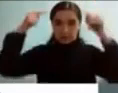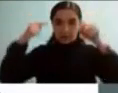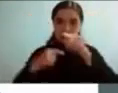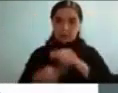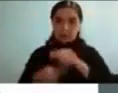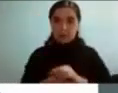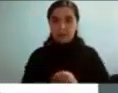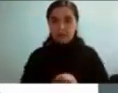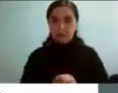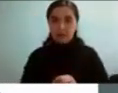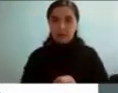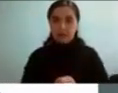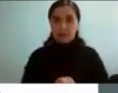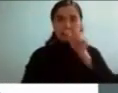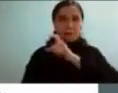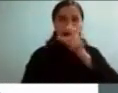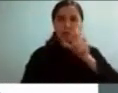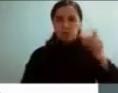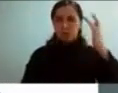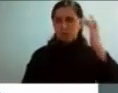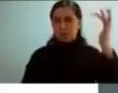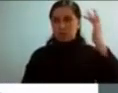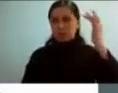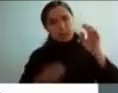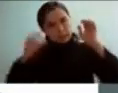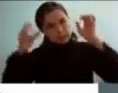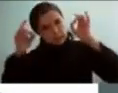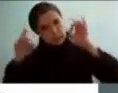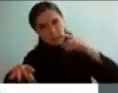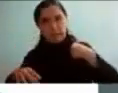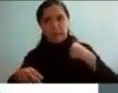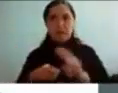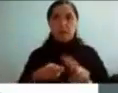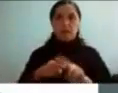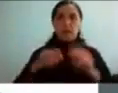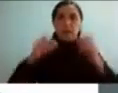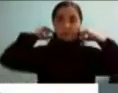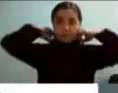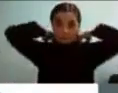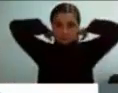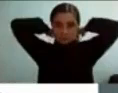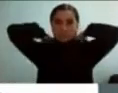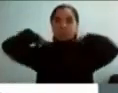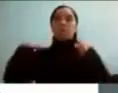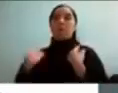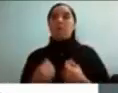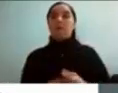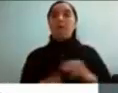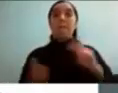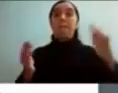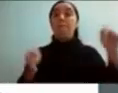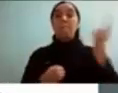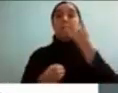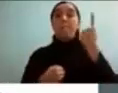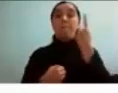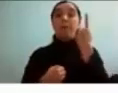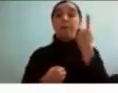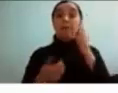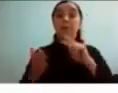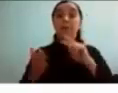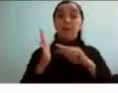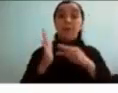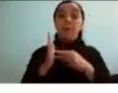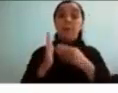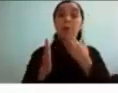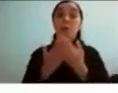gente muy capacitada que sabe exactamente lo que tiene que hacer y que el principal problema que hay es que cuando tenemos reuniones